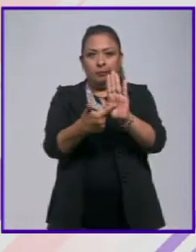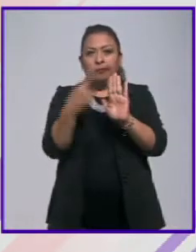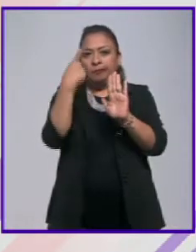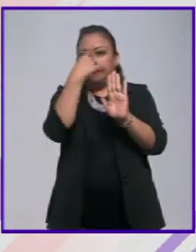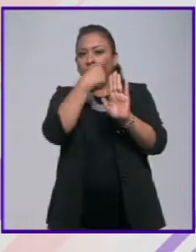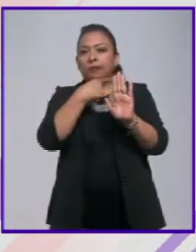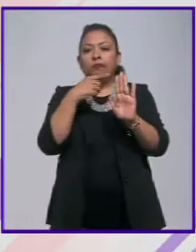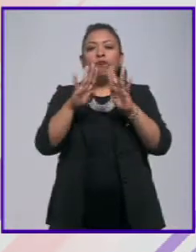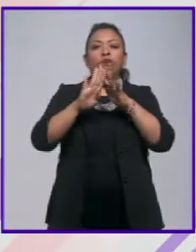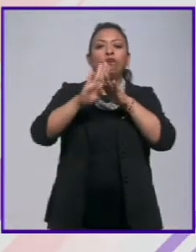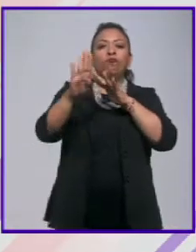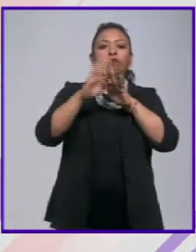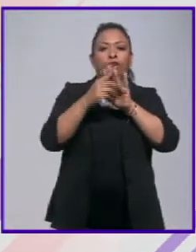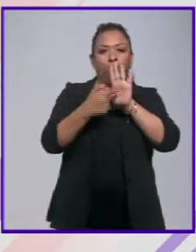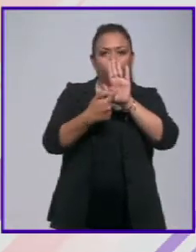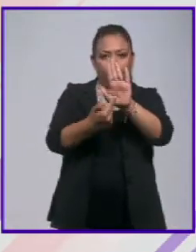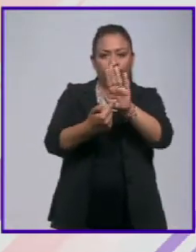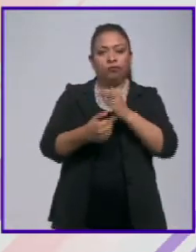rostro de la migración